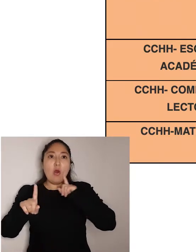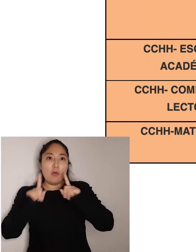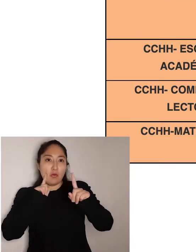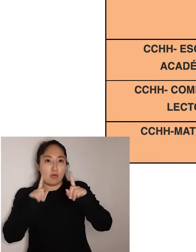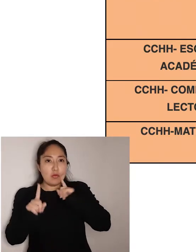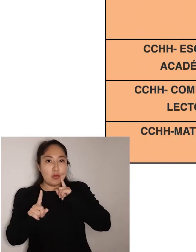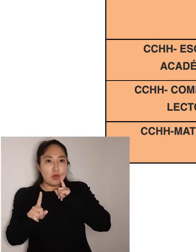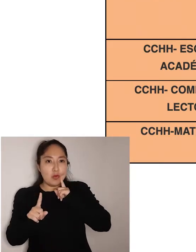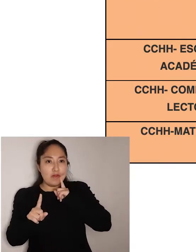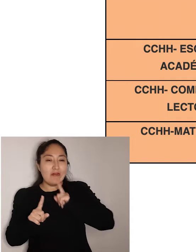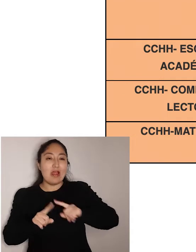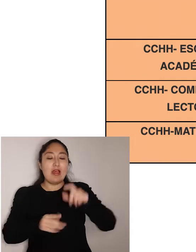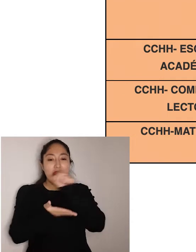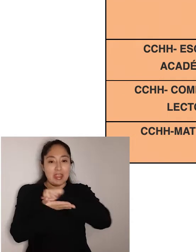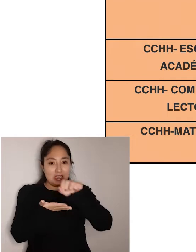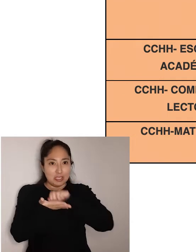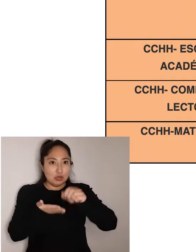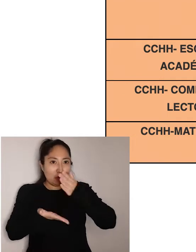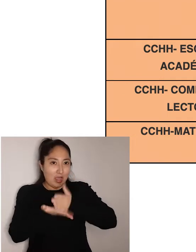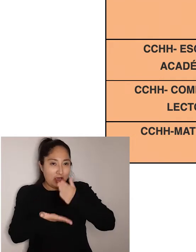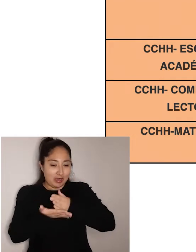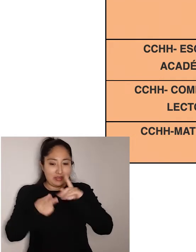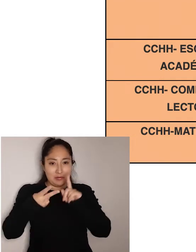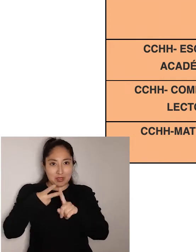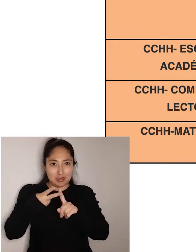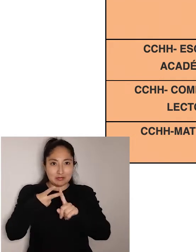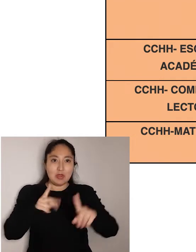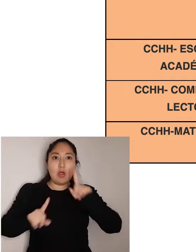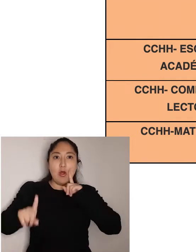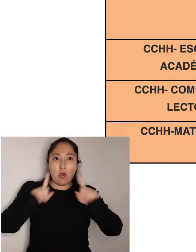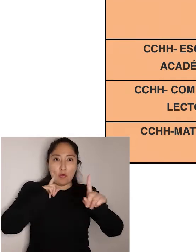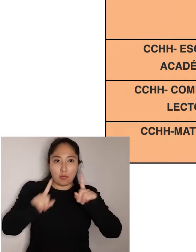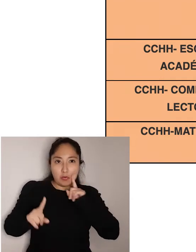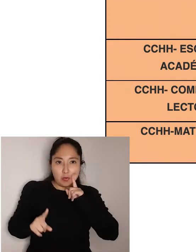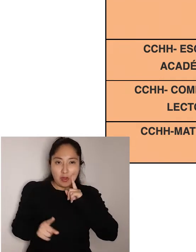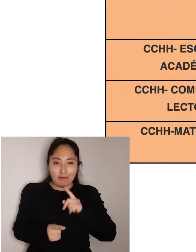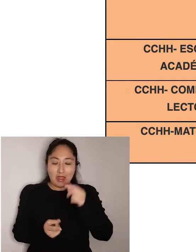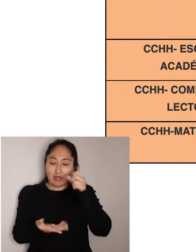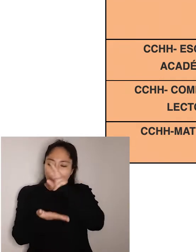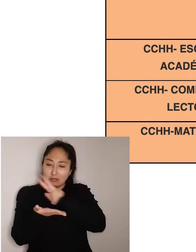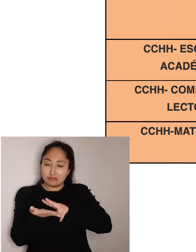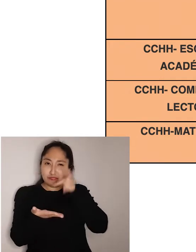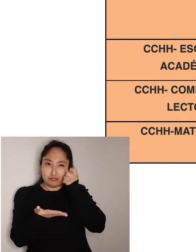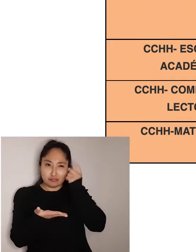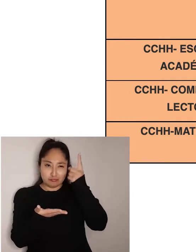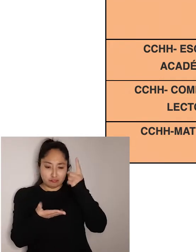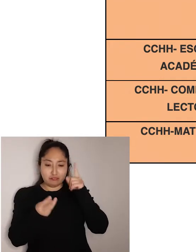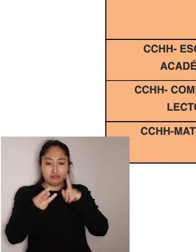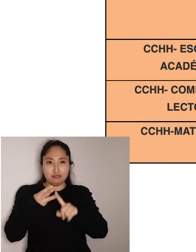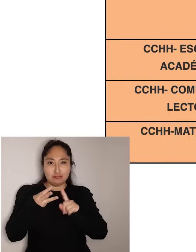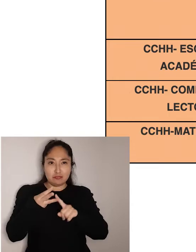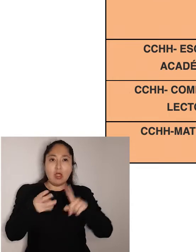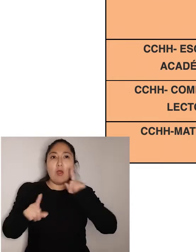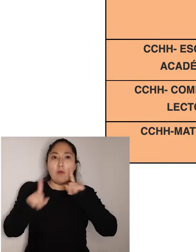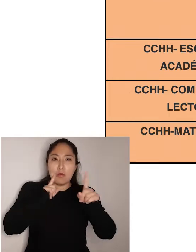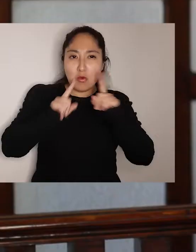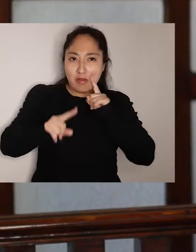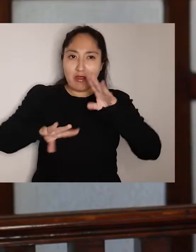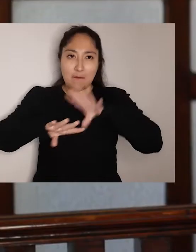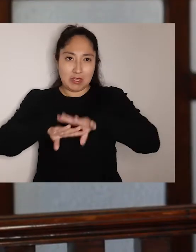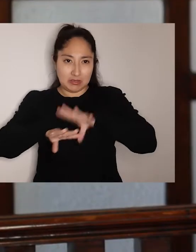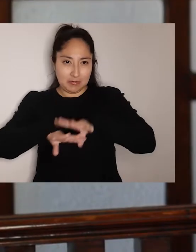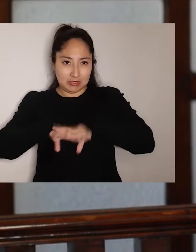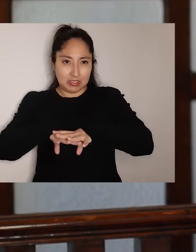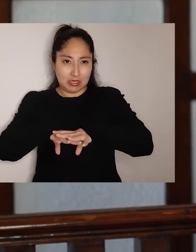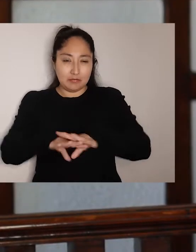competencias habilitantes de escritura académica, la prueba de competencias habilitantes de comprensión lectora y la prueba de competencias habilitantes de matemáticas.